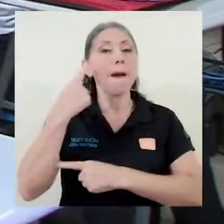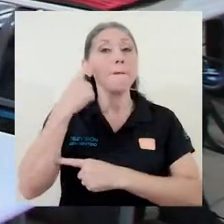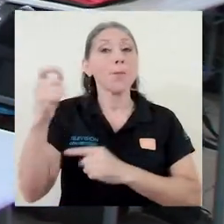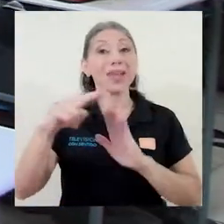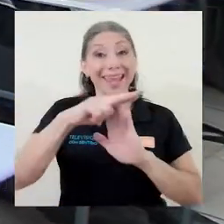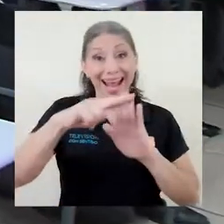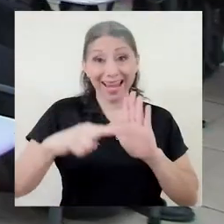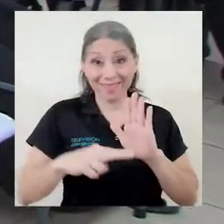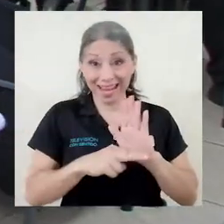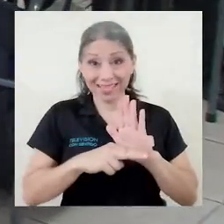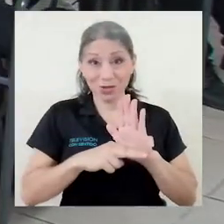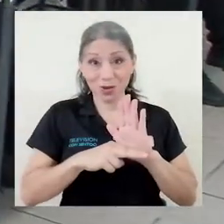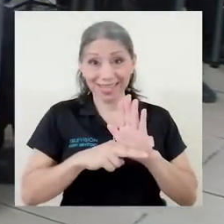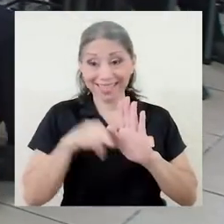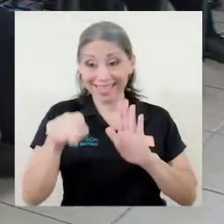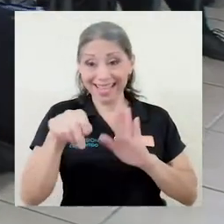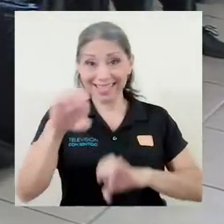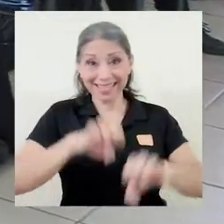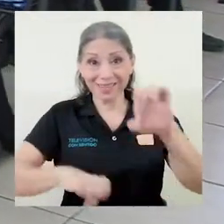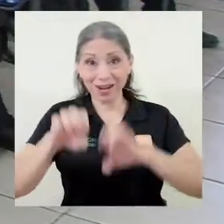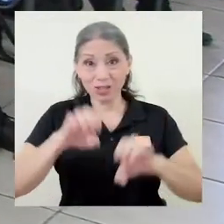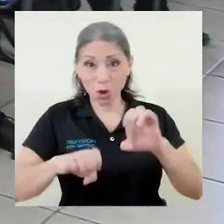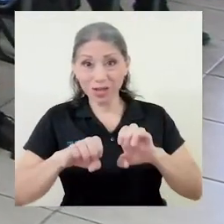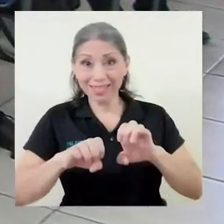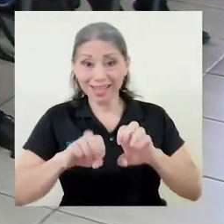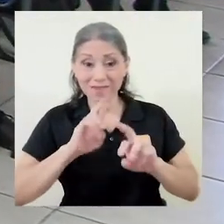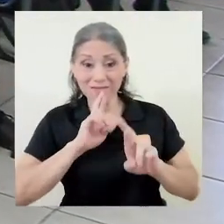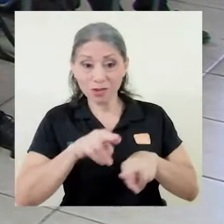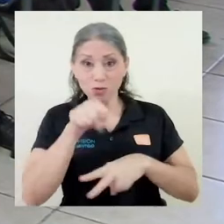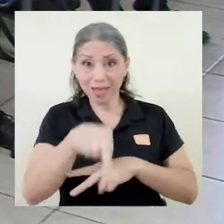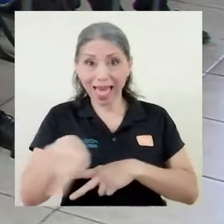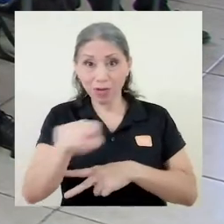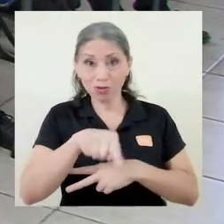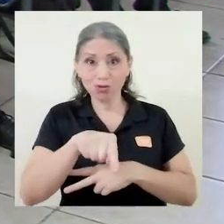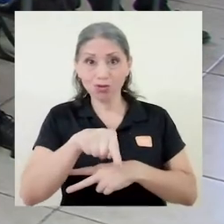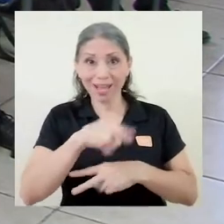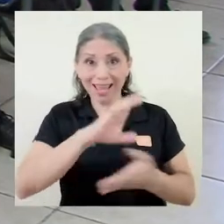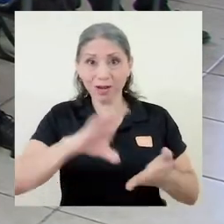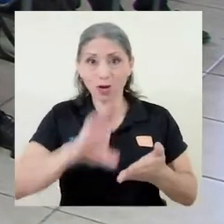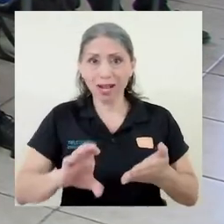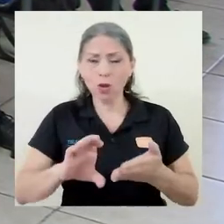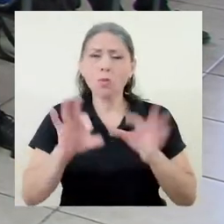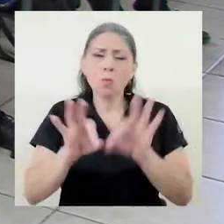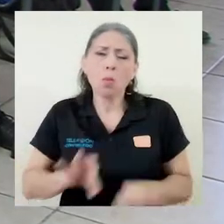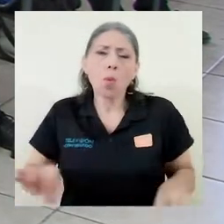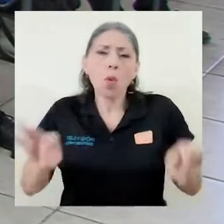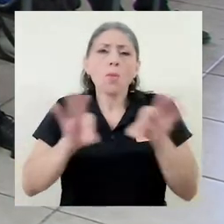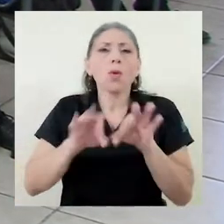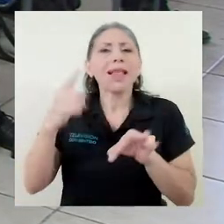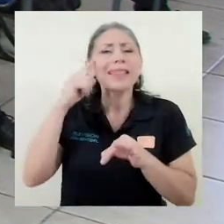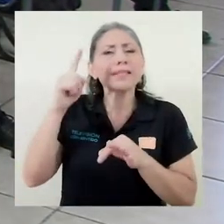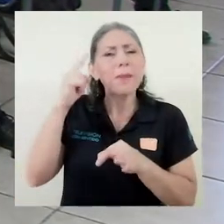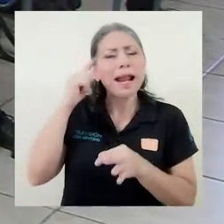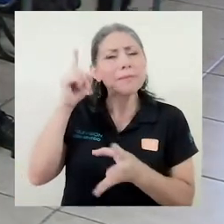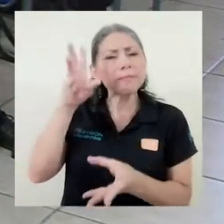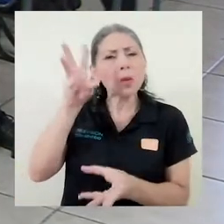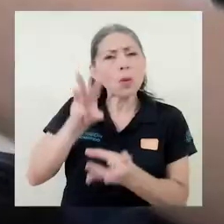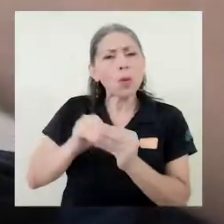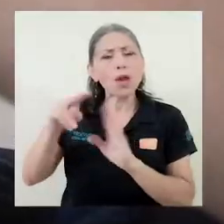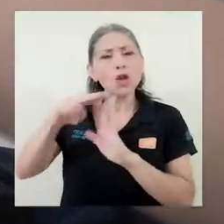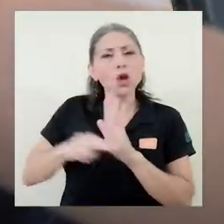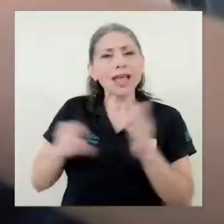las calificaciones de las evaluaciones colegiales son claves para calcular la nota de presentación,